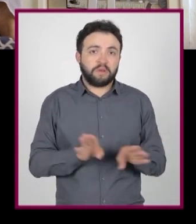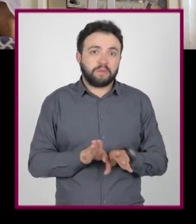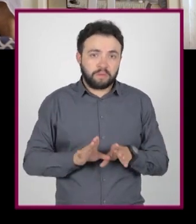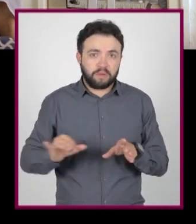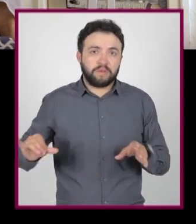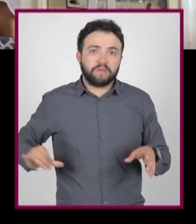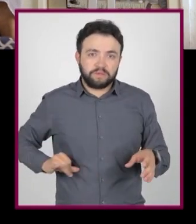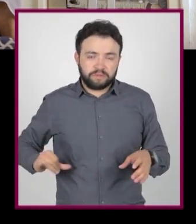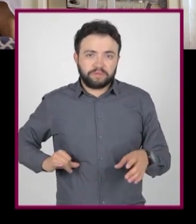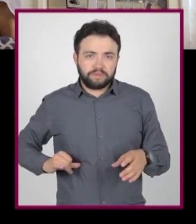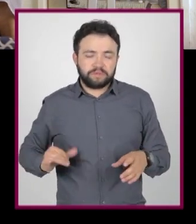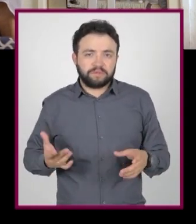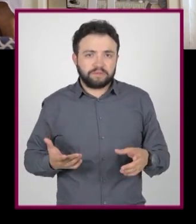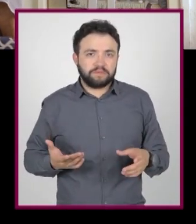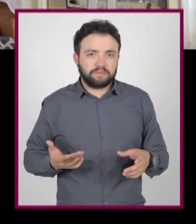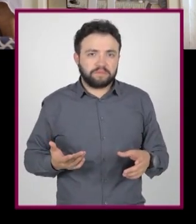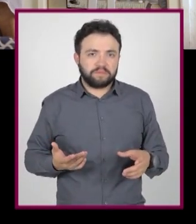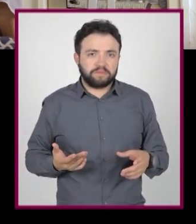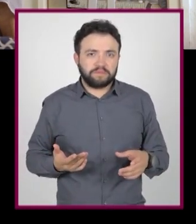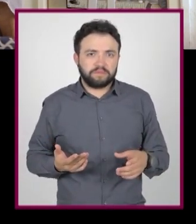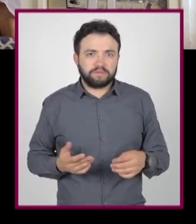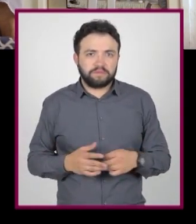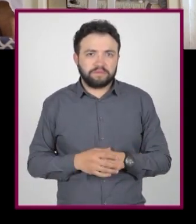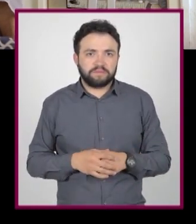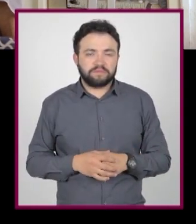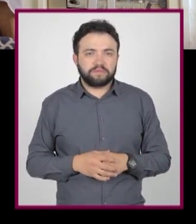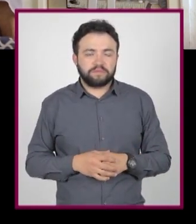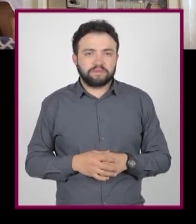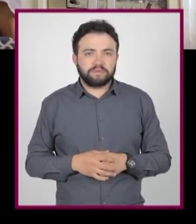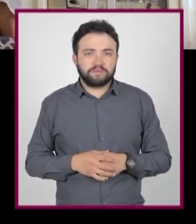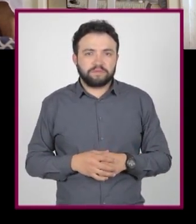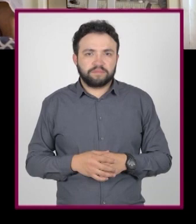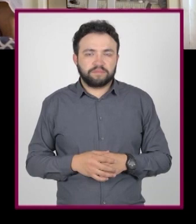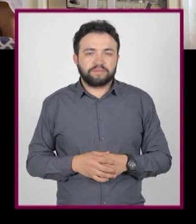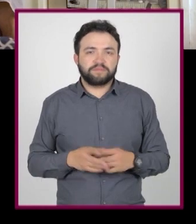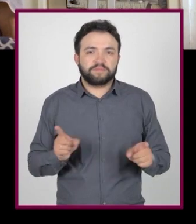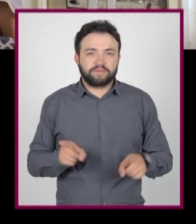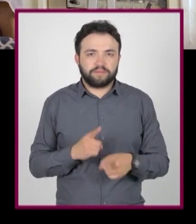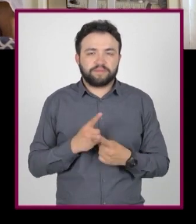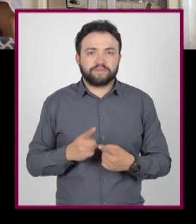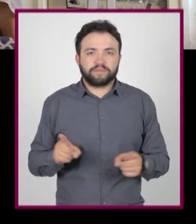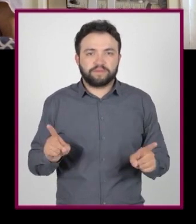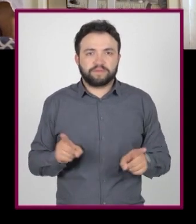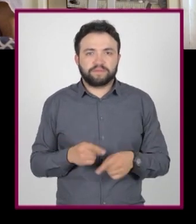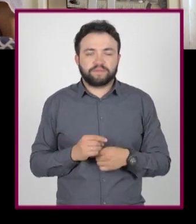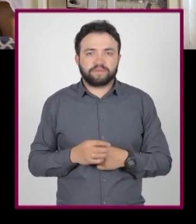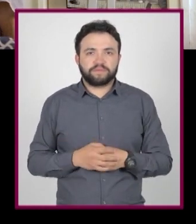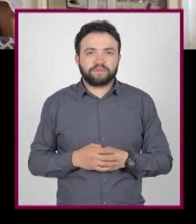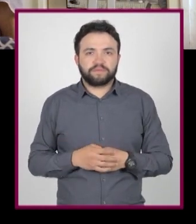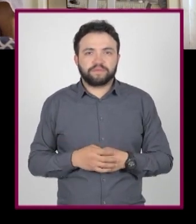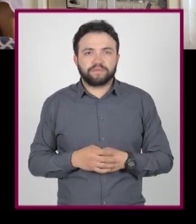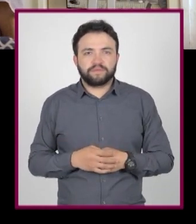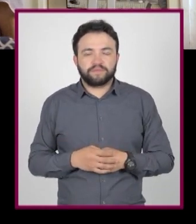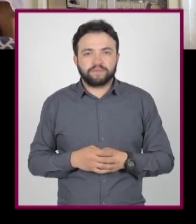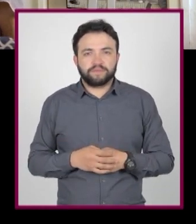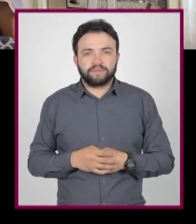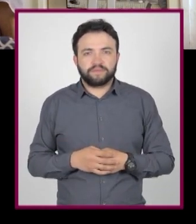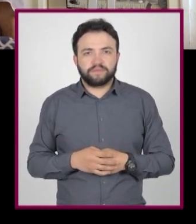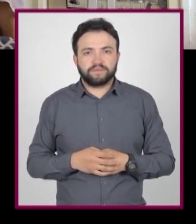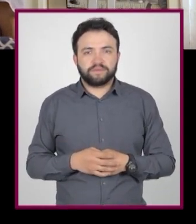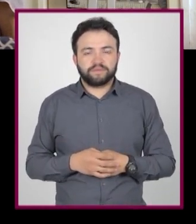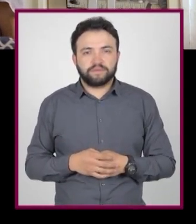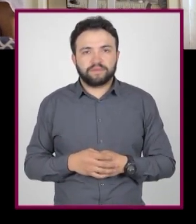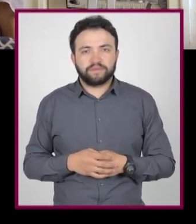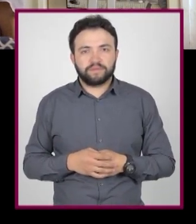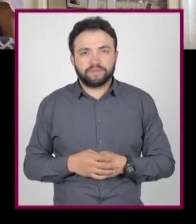interés y es bueno siempre tener una iniciativa. Soy como una roca, palabras no me tocan,